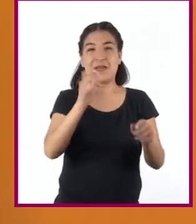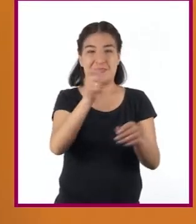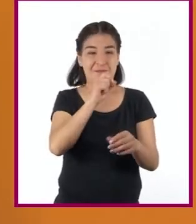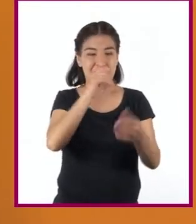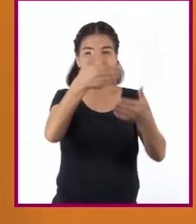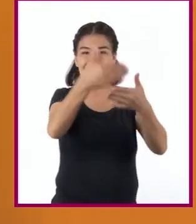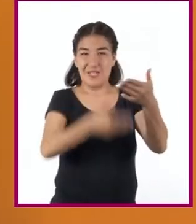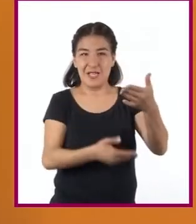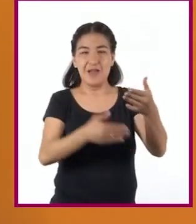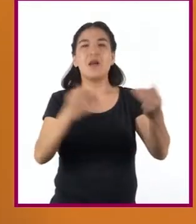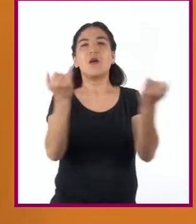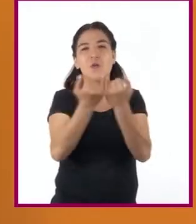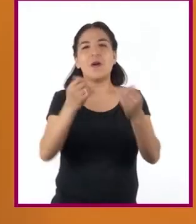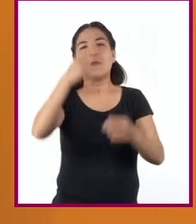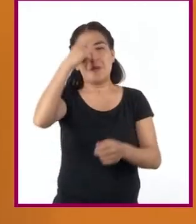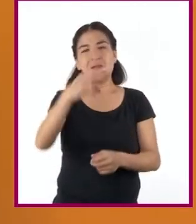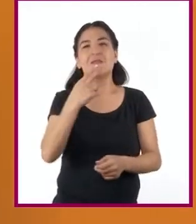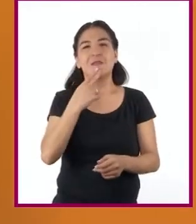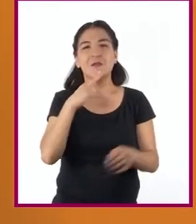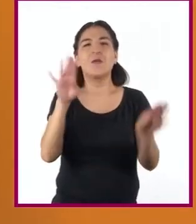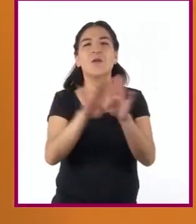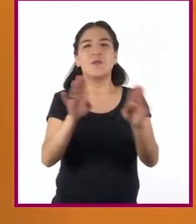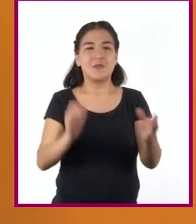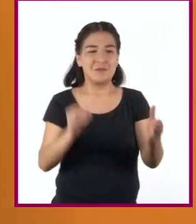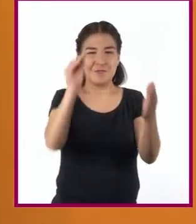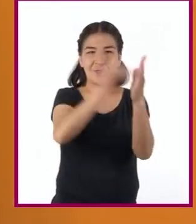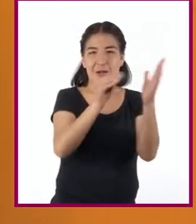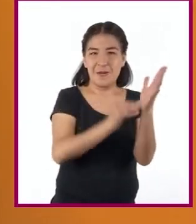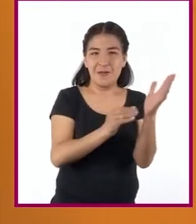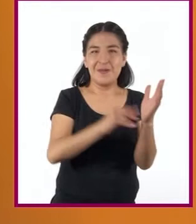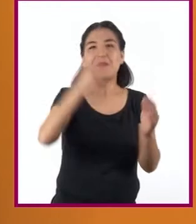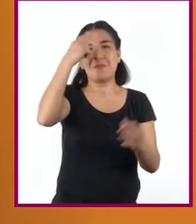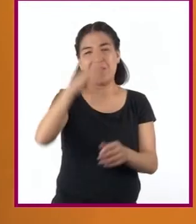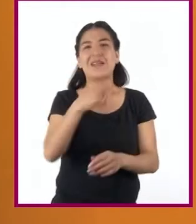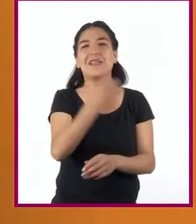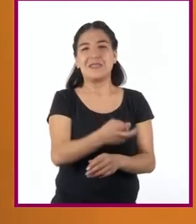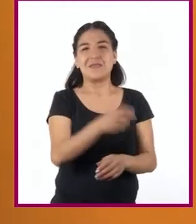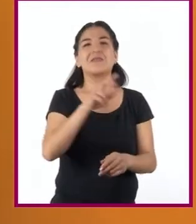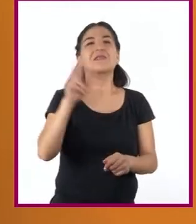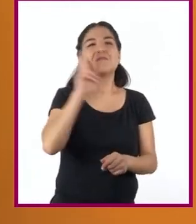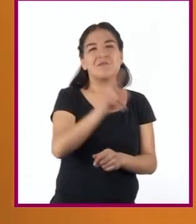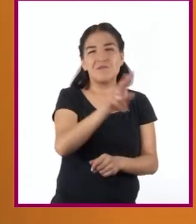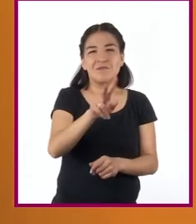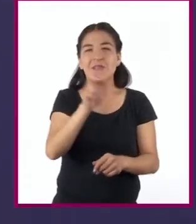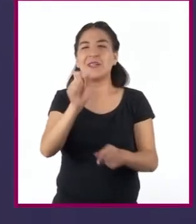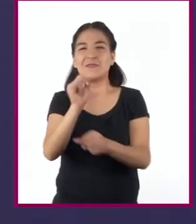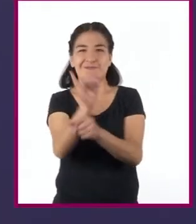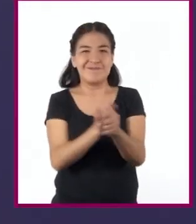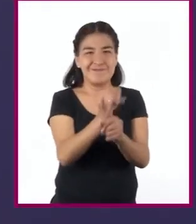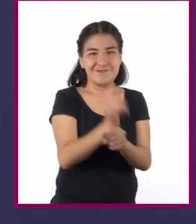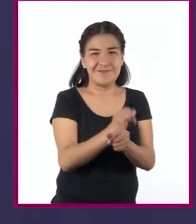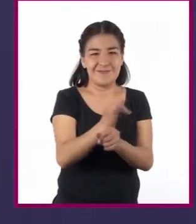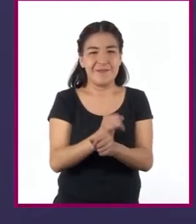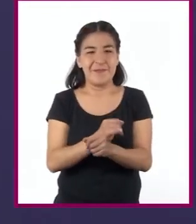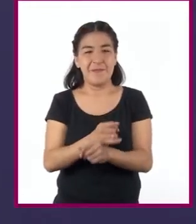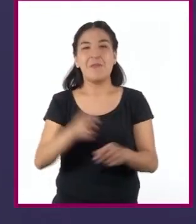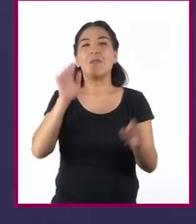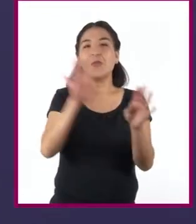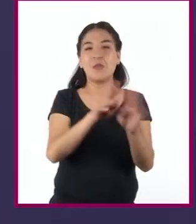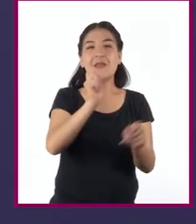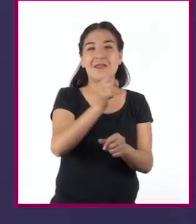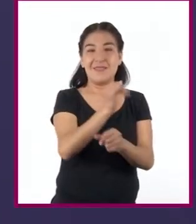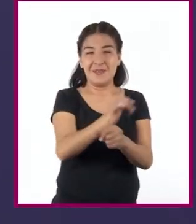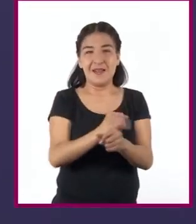documentos también sirven para anotar los datos y particularidades que se observaron durante el proceso. El investigador